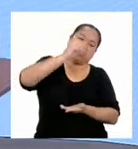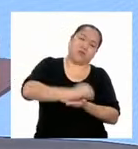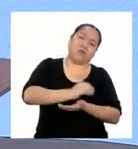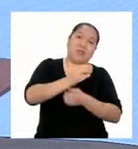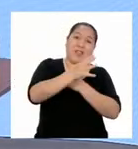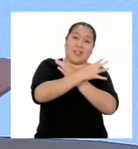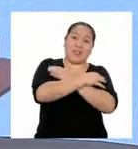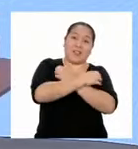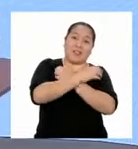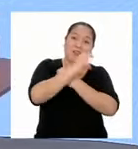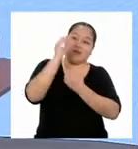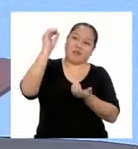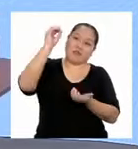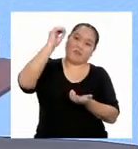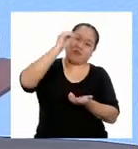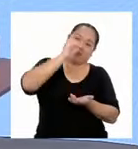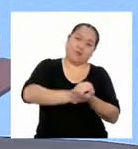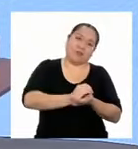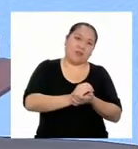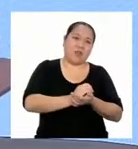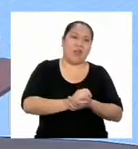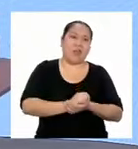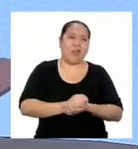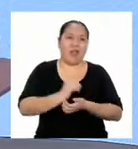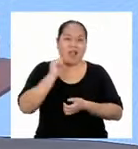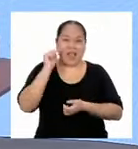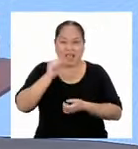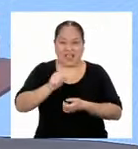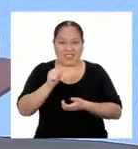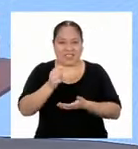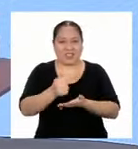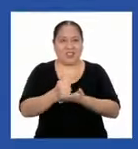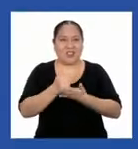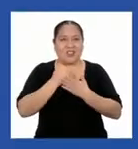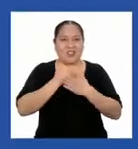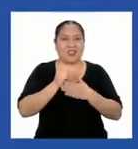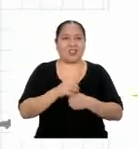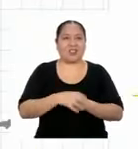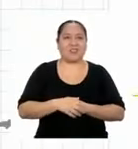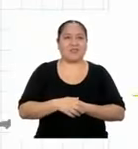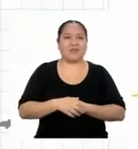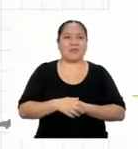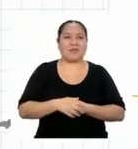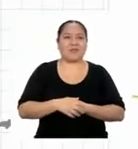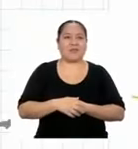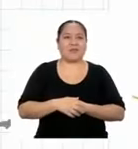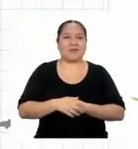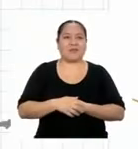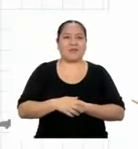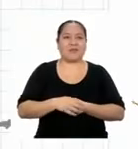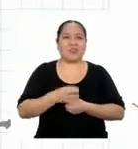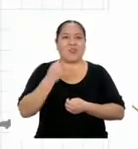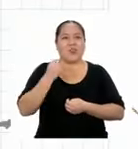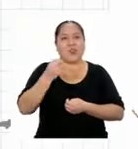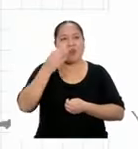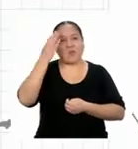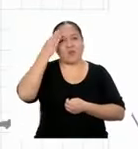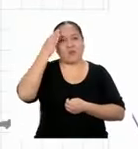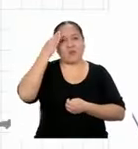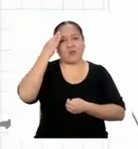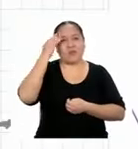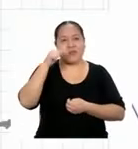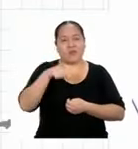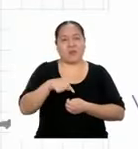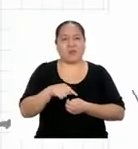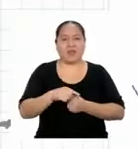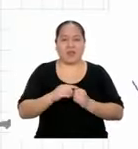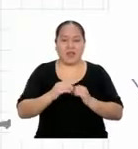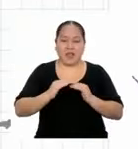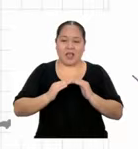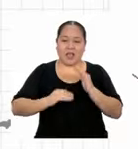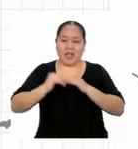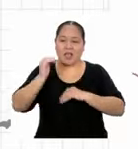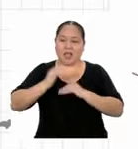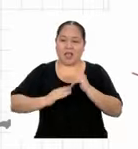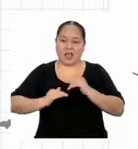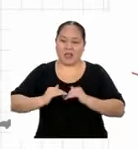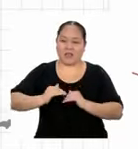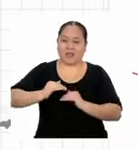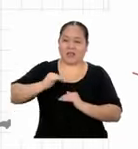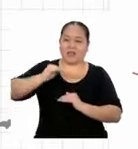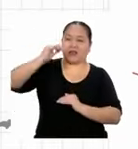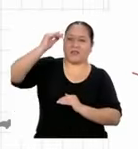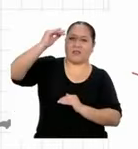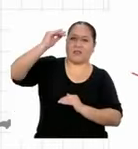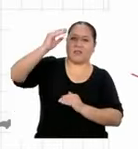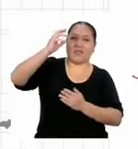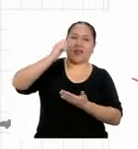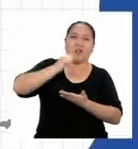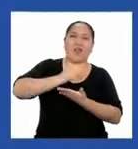¡Ajá! Parece que esta es una pista. ¿Cómo podríamos saber la altura del edificio con ayuda de las